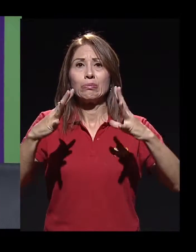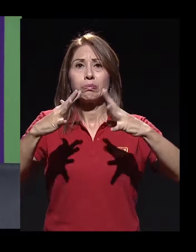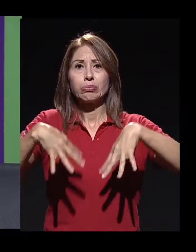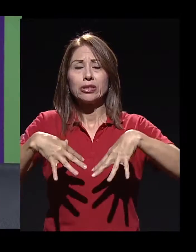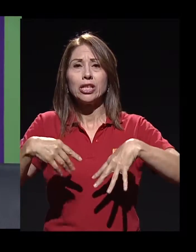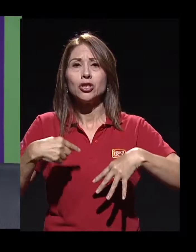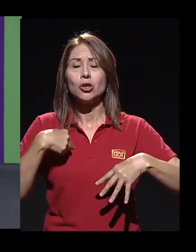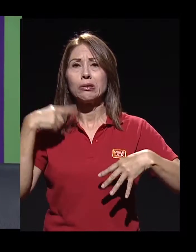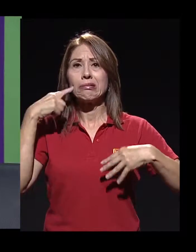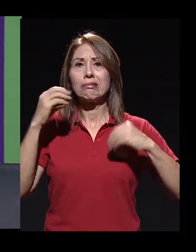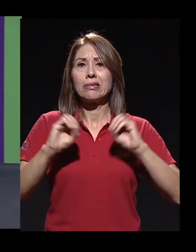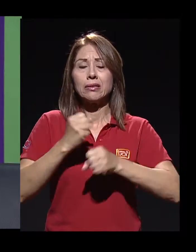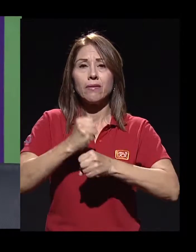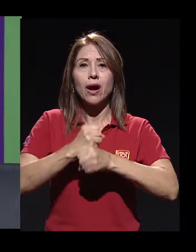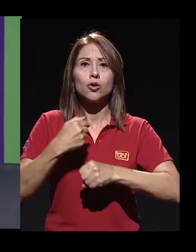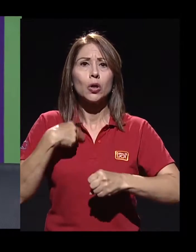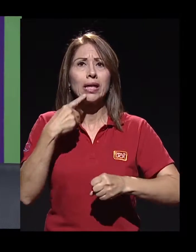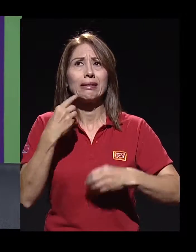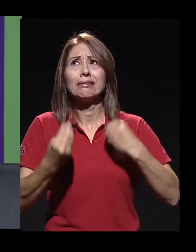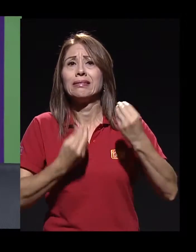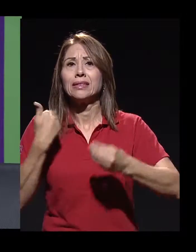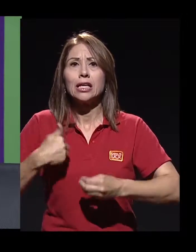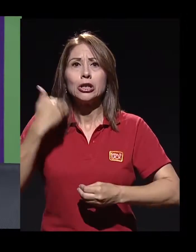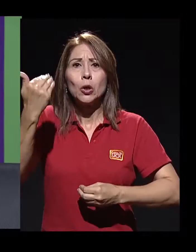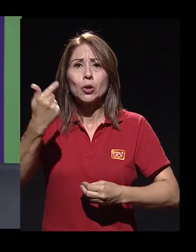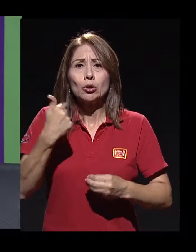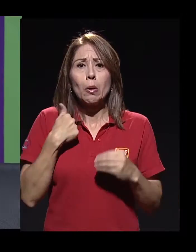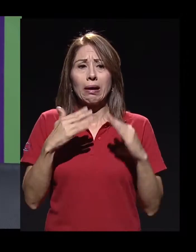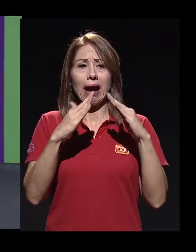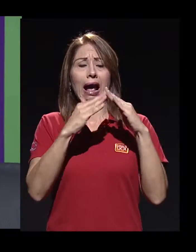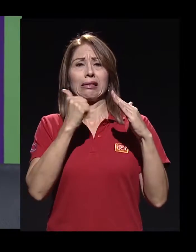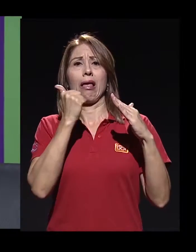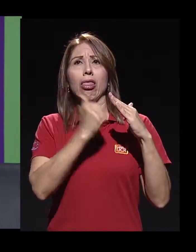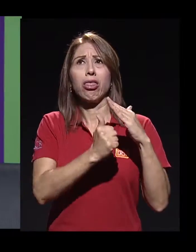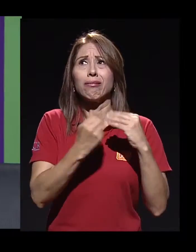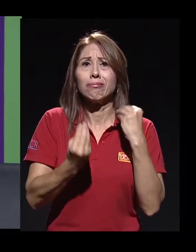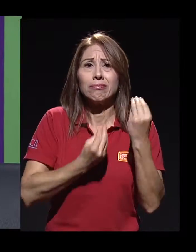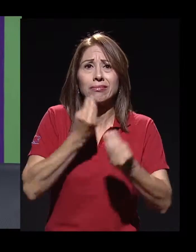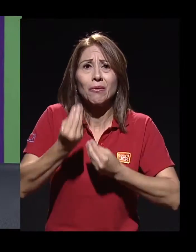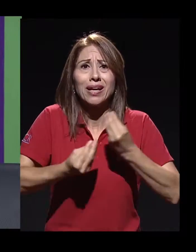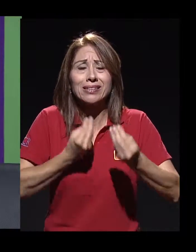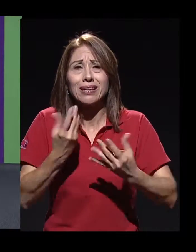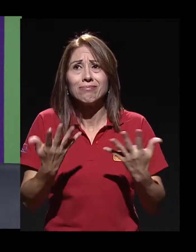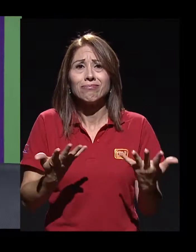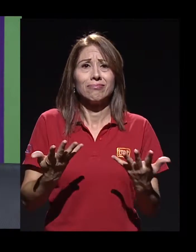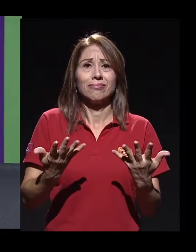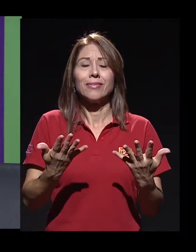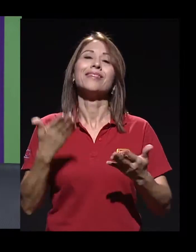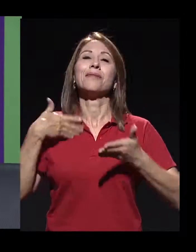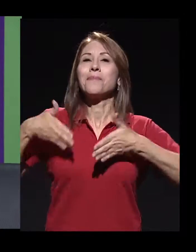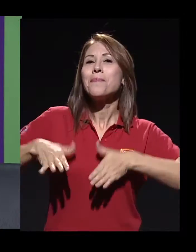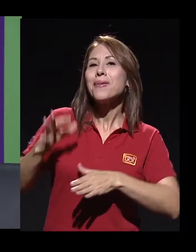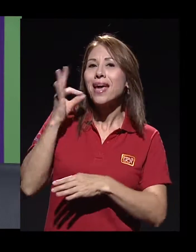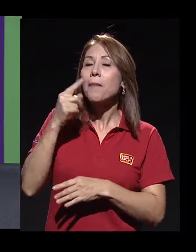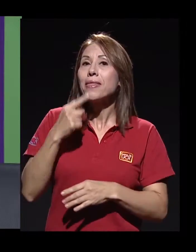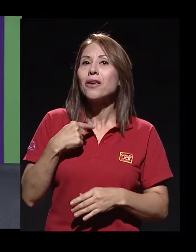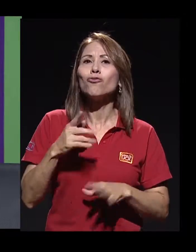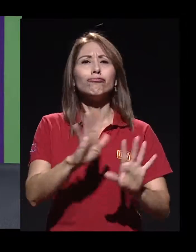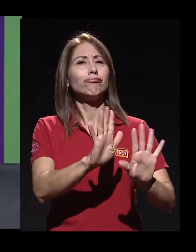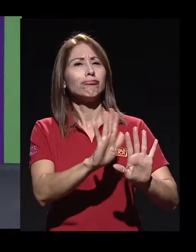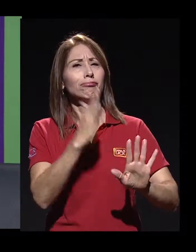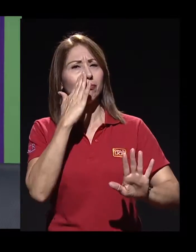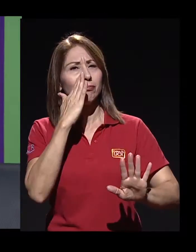qué voy a hacer? Metida en la casa, viendo cuatro paredes ahí, entonces mi hija me dijo, no, dice, en la